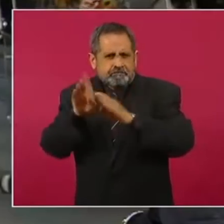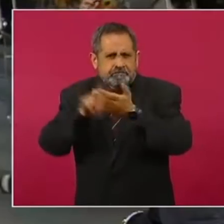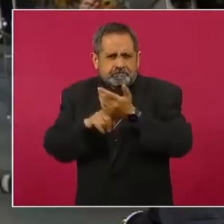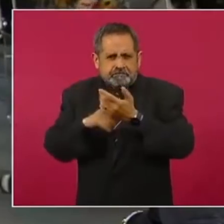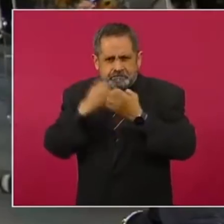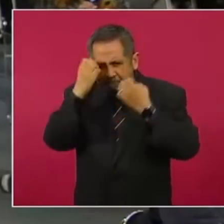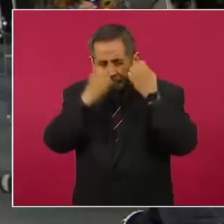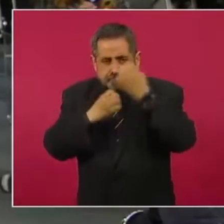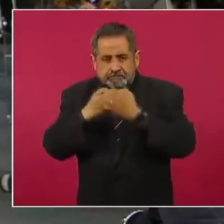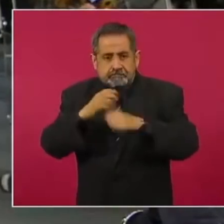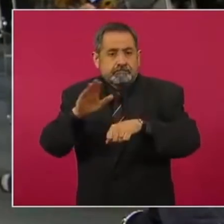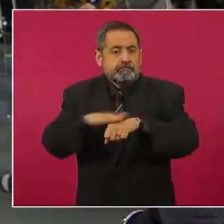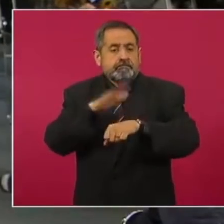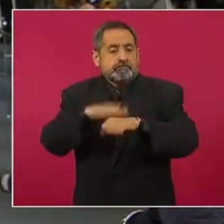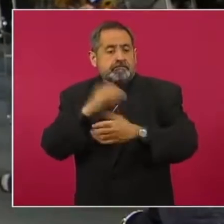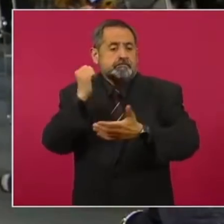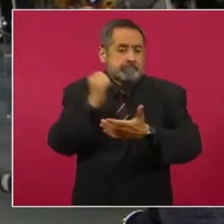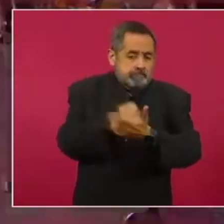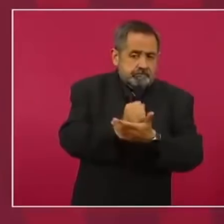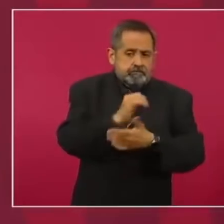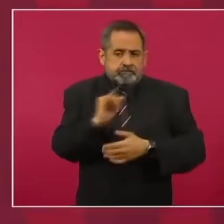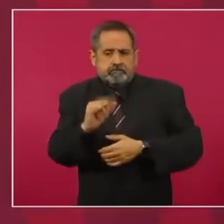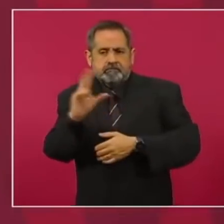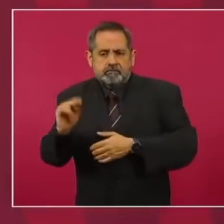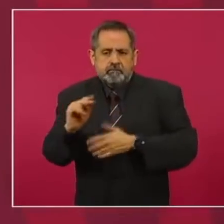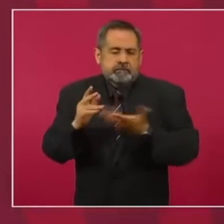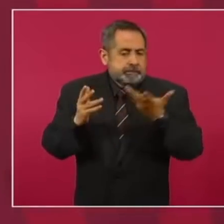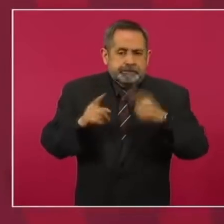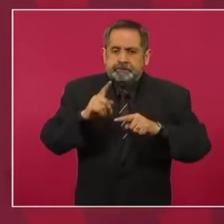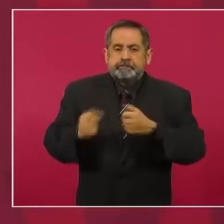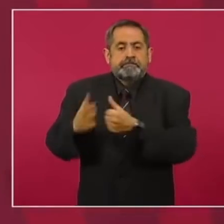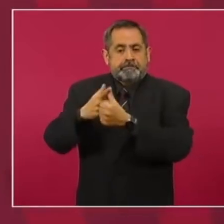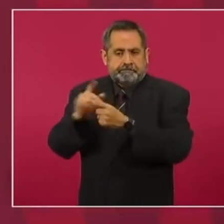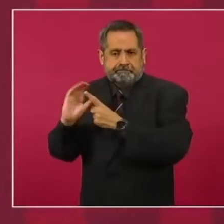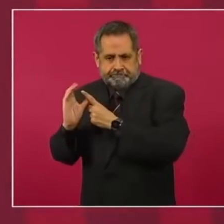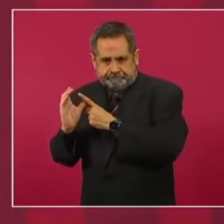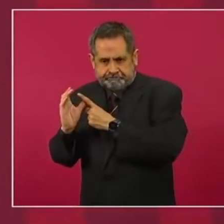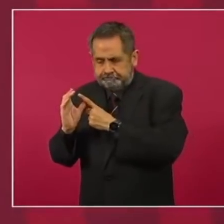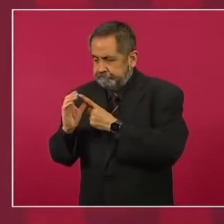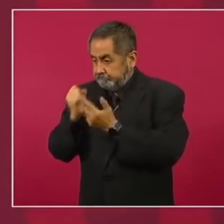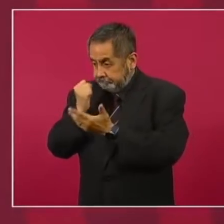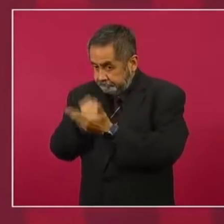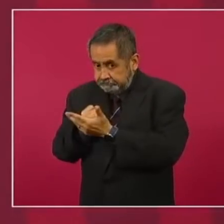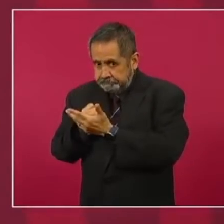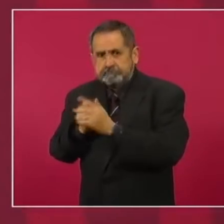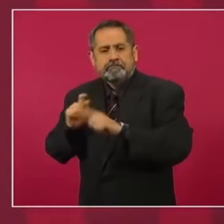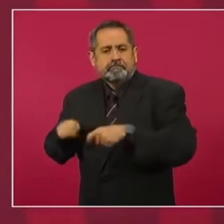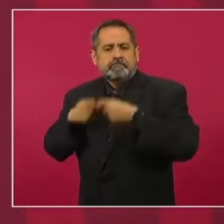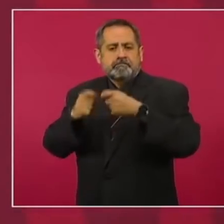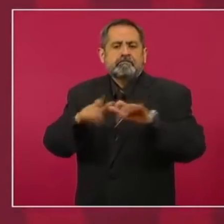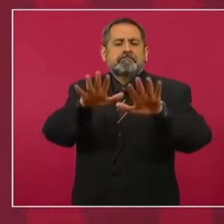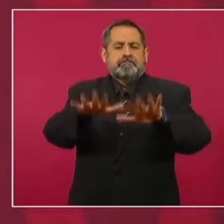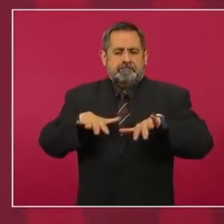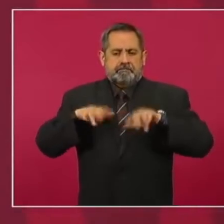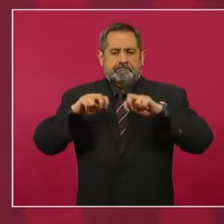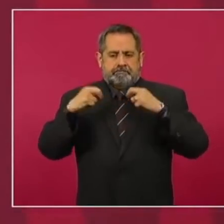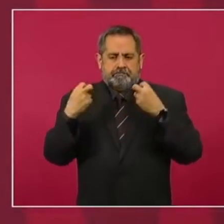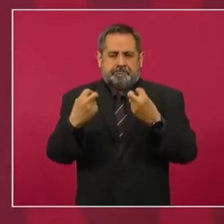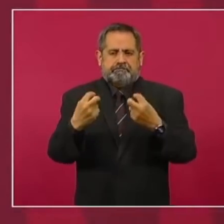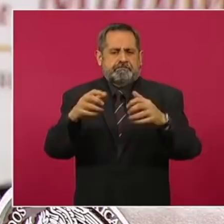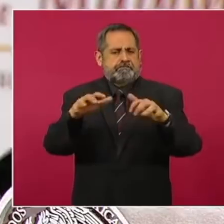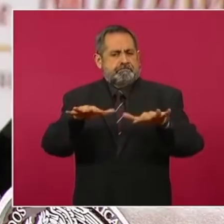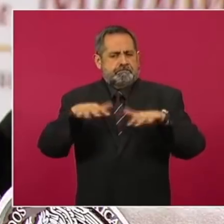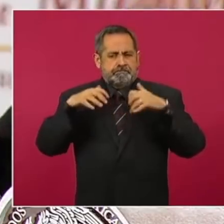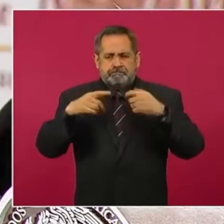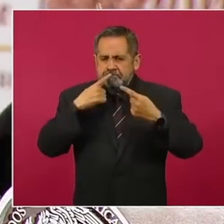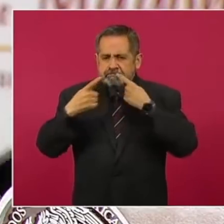aprobar o rechazar primero en comisiones y si en comisiones es aprobado, bueno, pues en el Pleno y